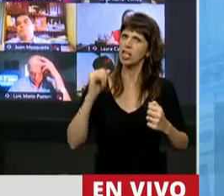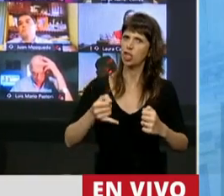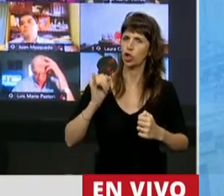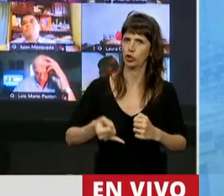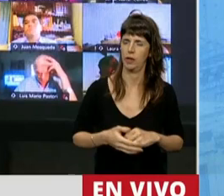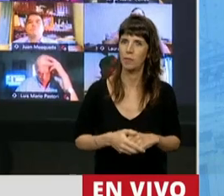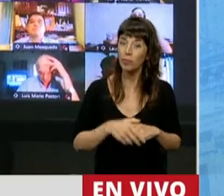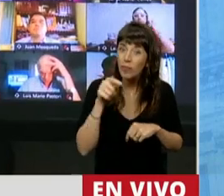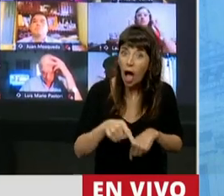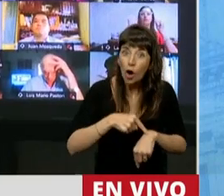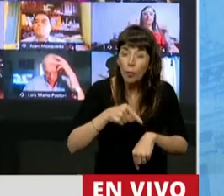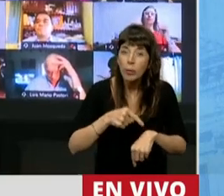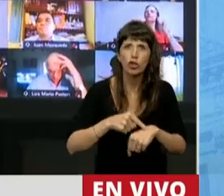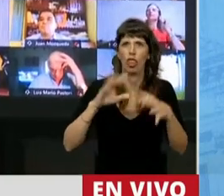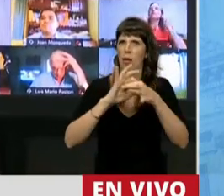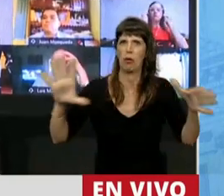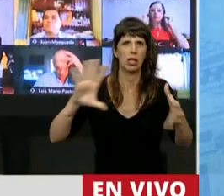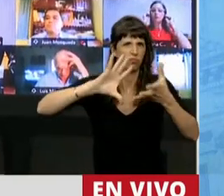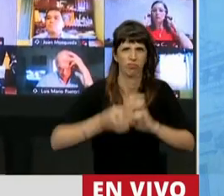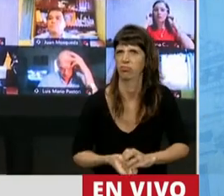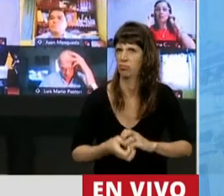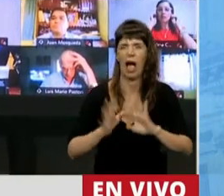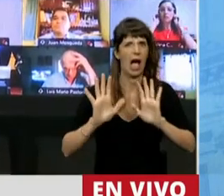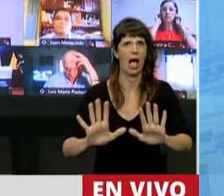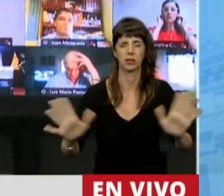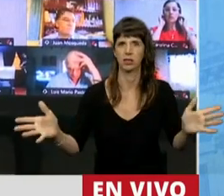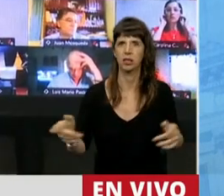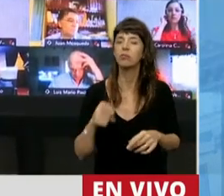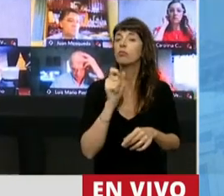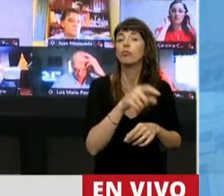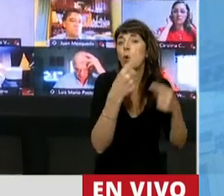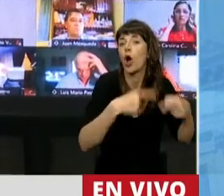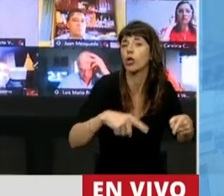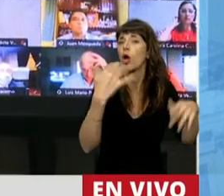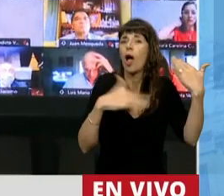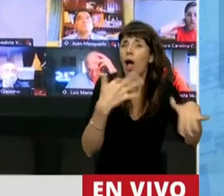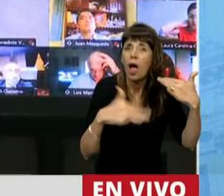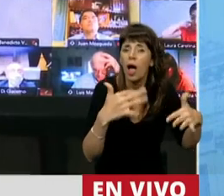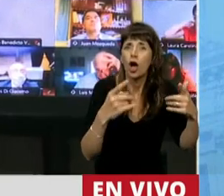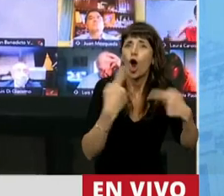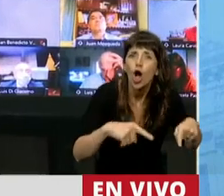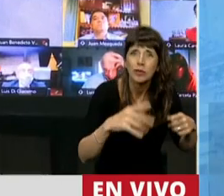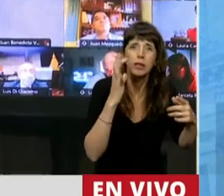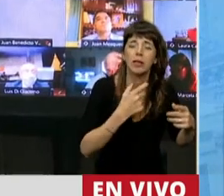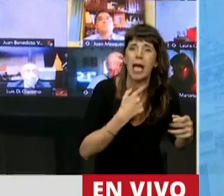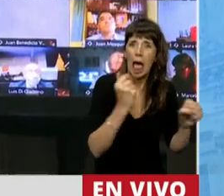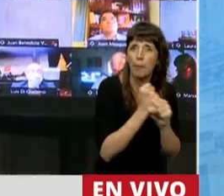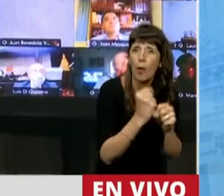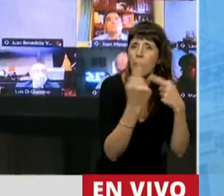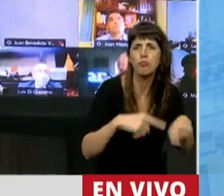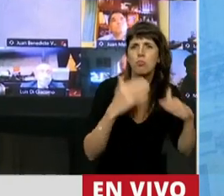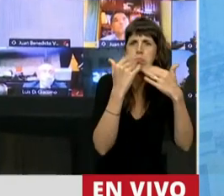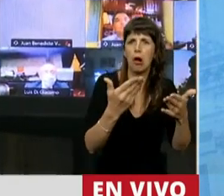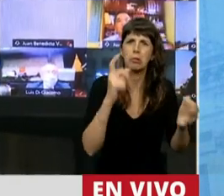sistemáticamente. Sus urgencias no reparan en la violación de la Constitución y de los